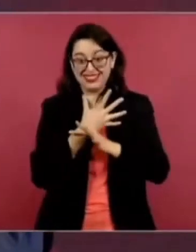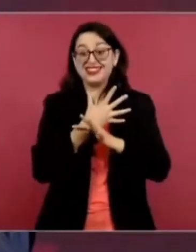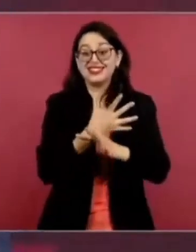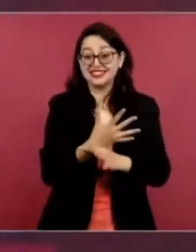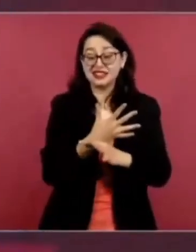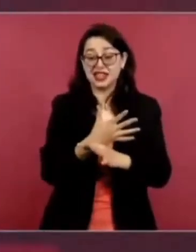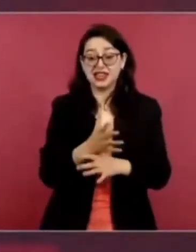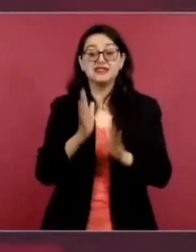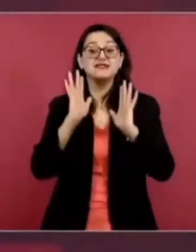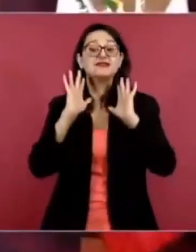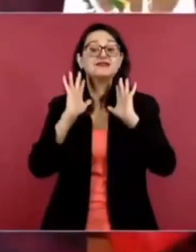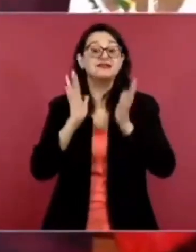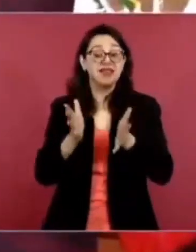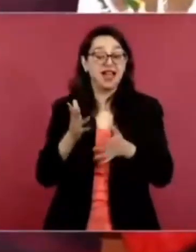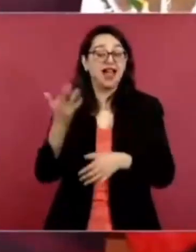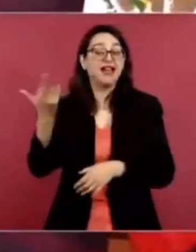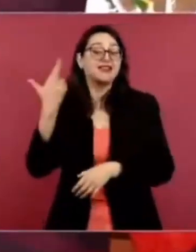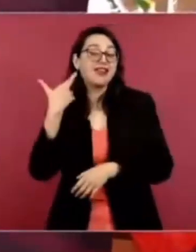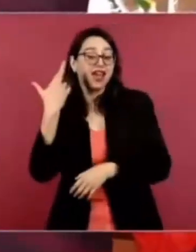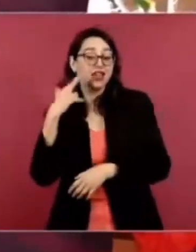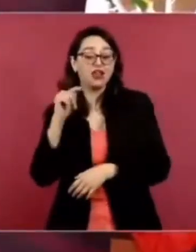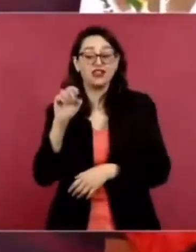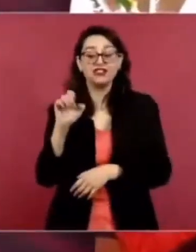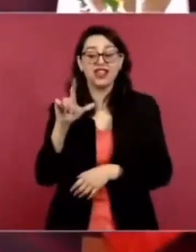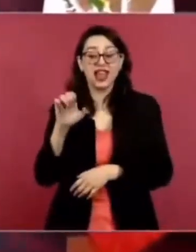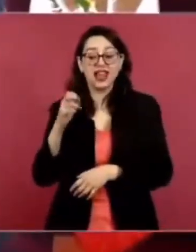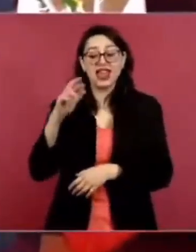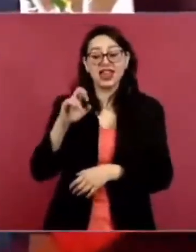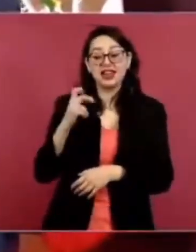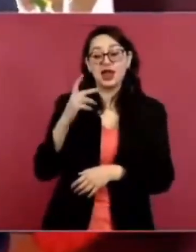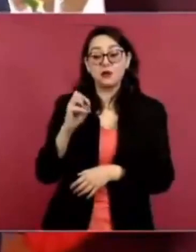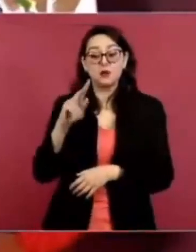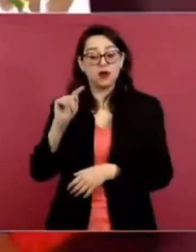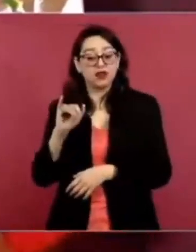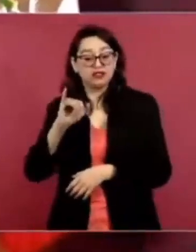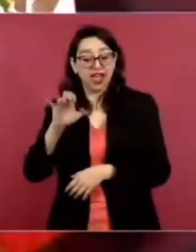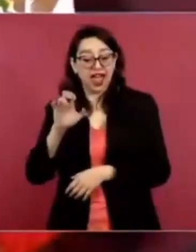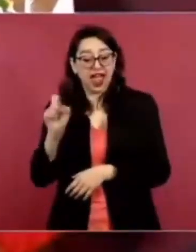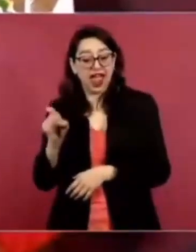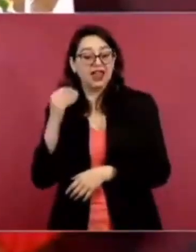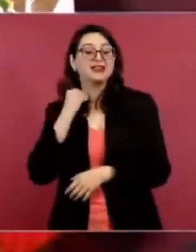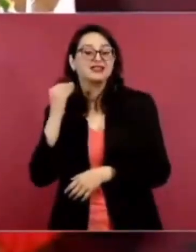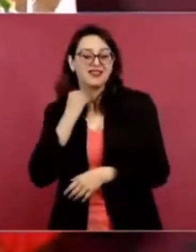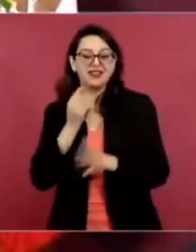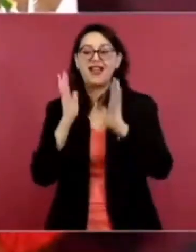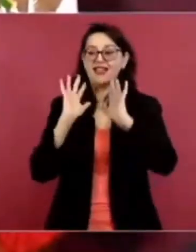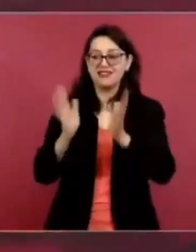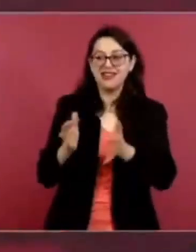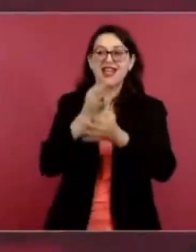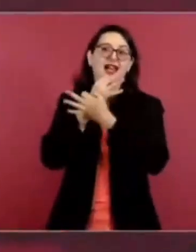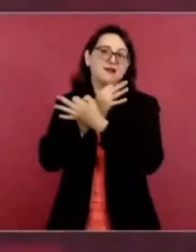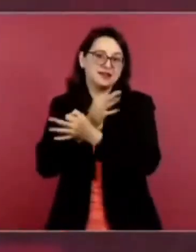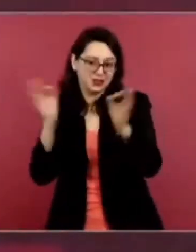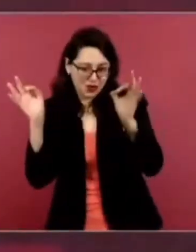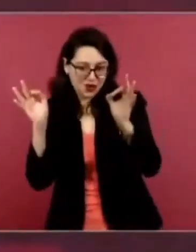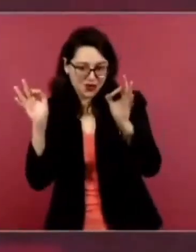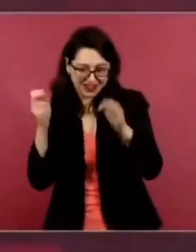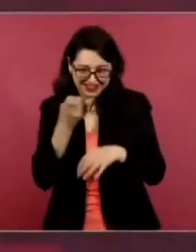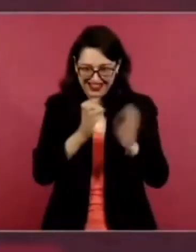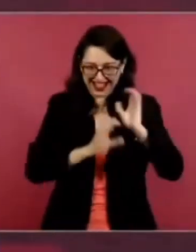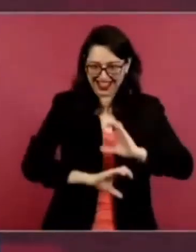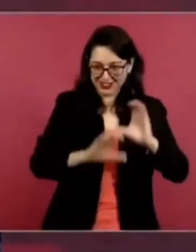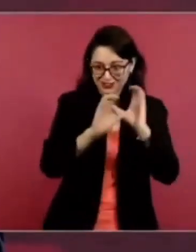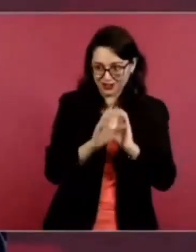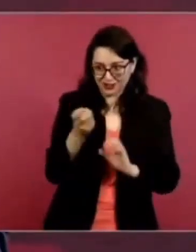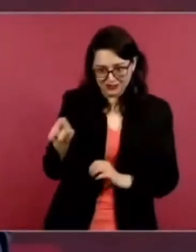Este, entonces me ayudó mucho en eso cuando íbamos pueblo por pueblo, pueblo por